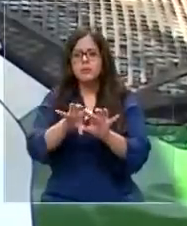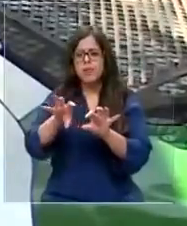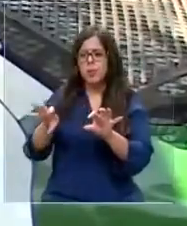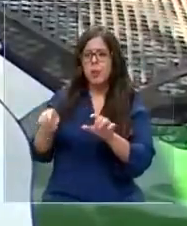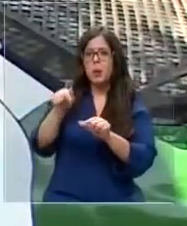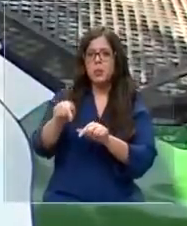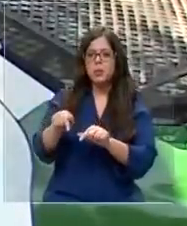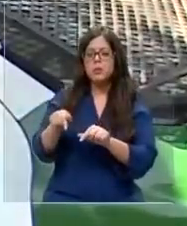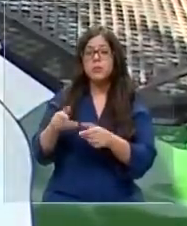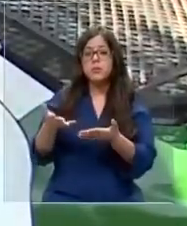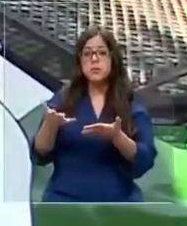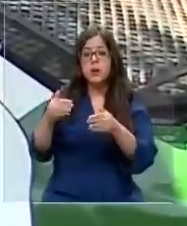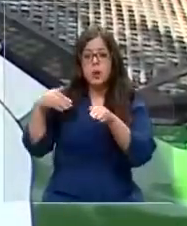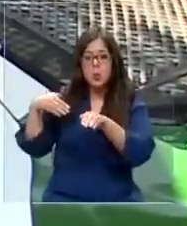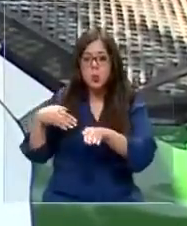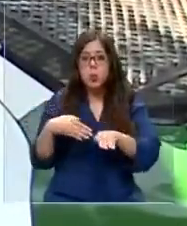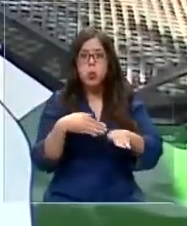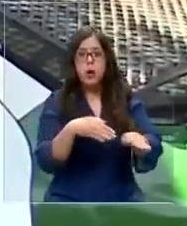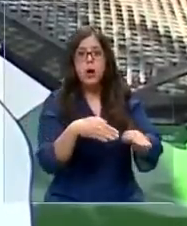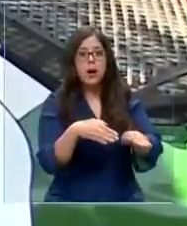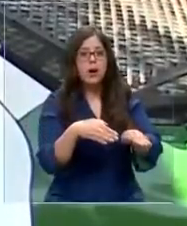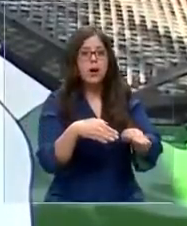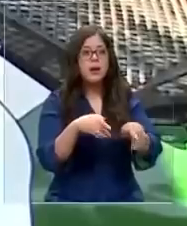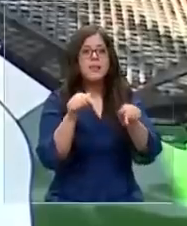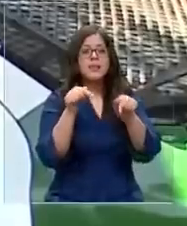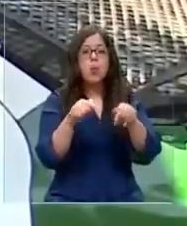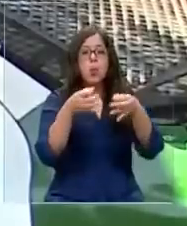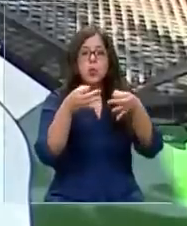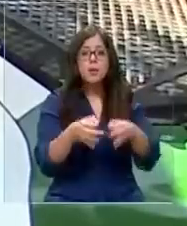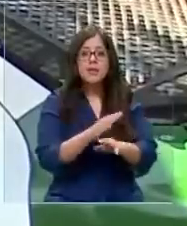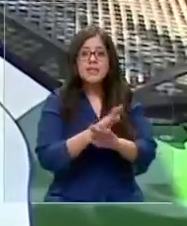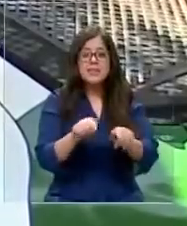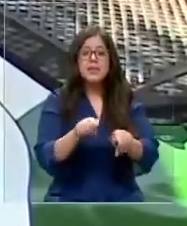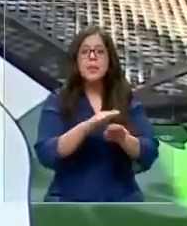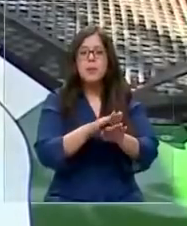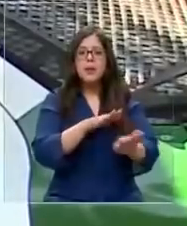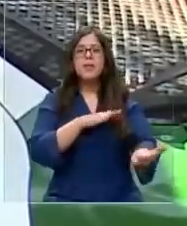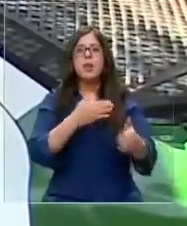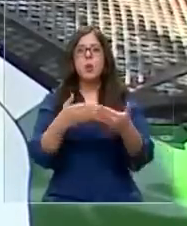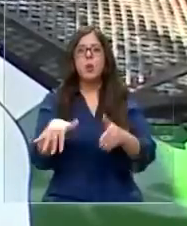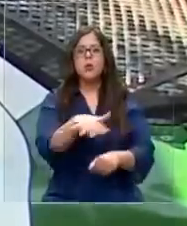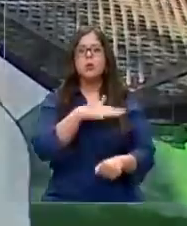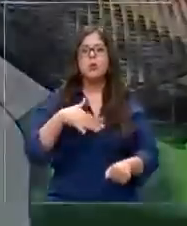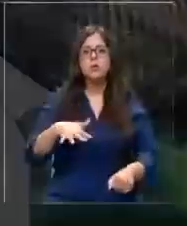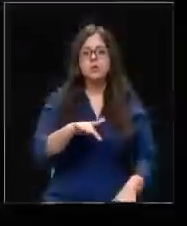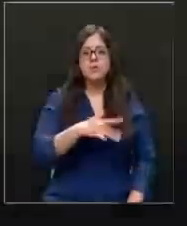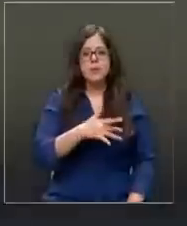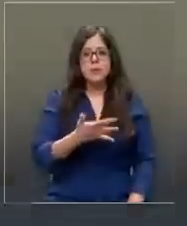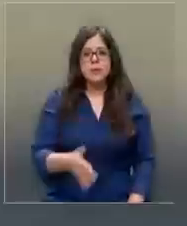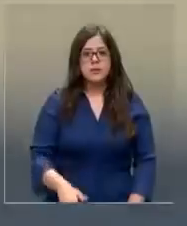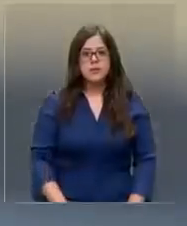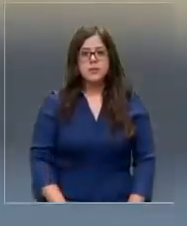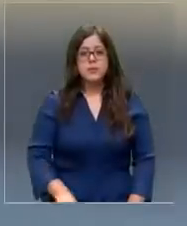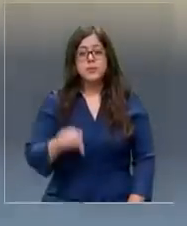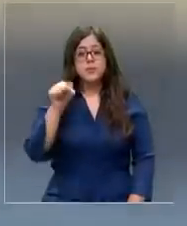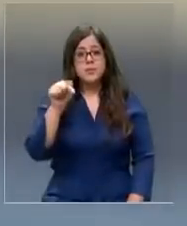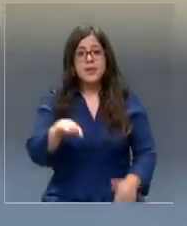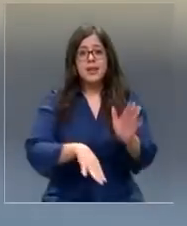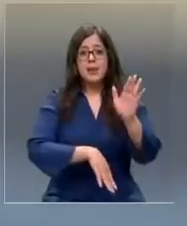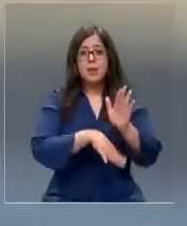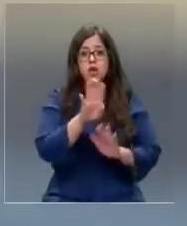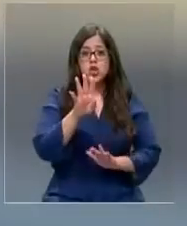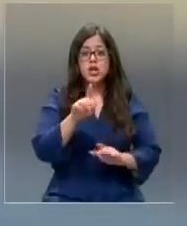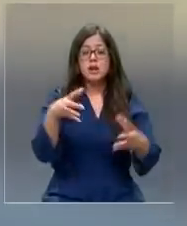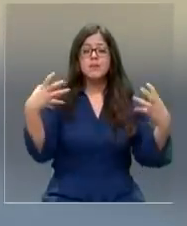hecho, la persecución o el seguimiento termina en ese instante para poder evitar cualquier hecho que tengamos que lamentar. En la mayoría de los